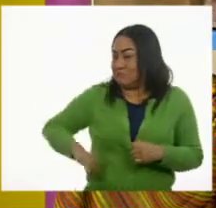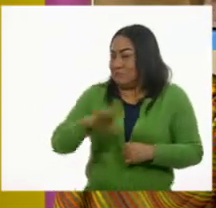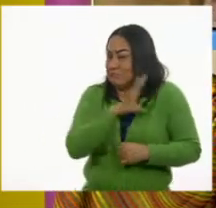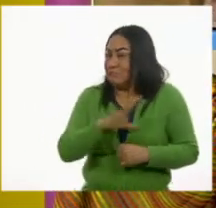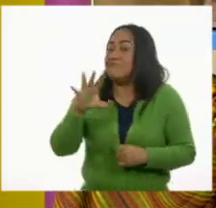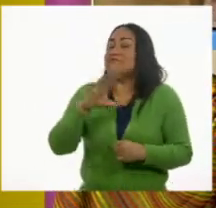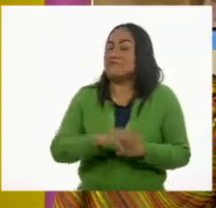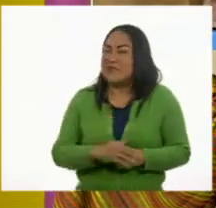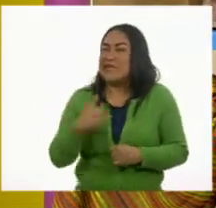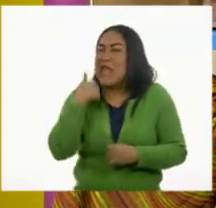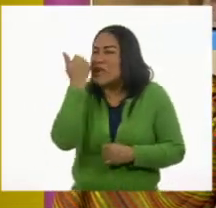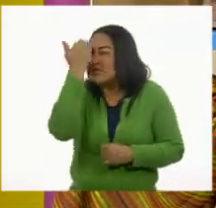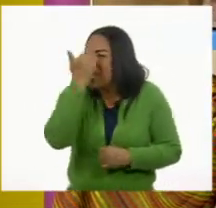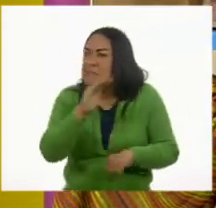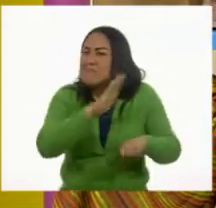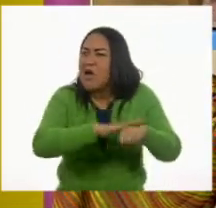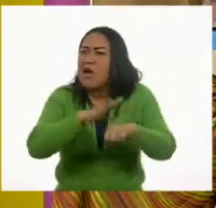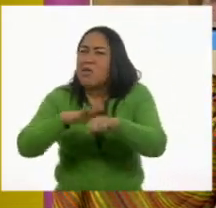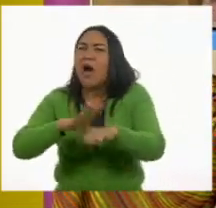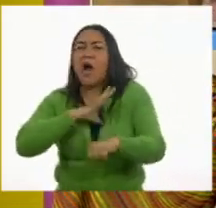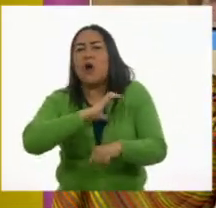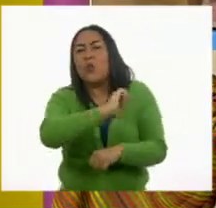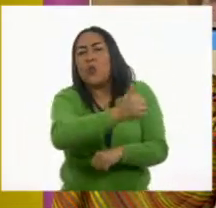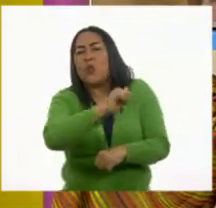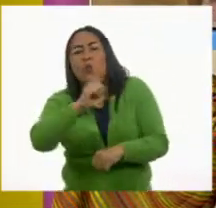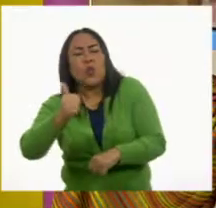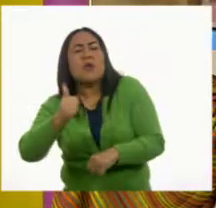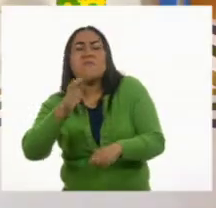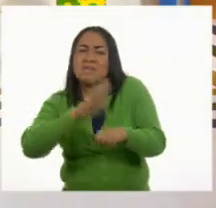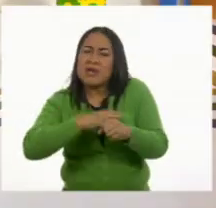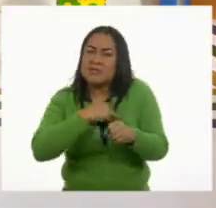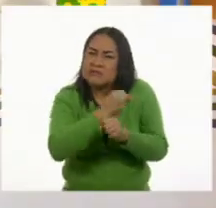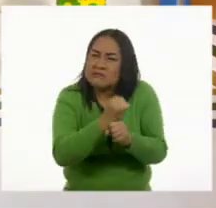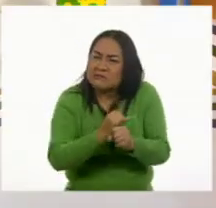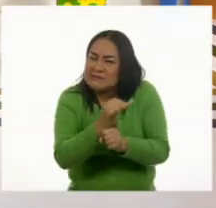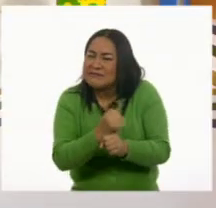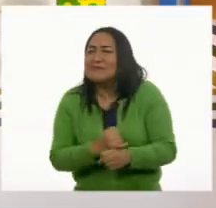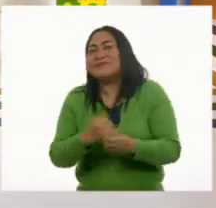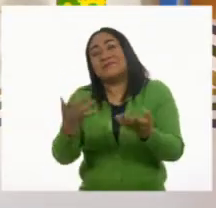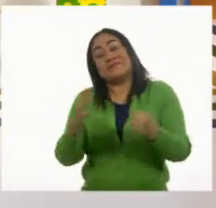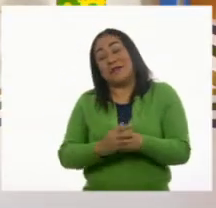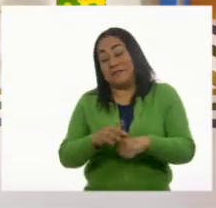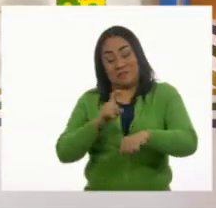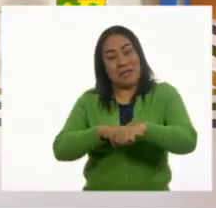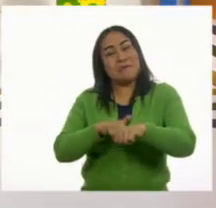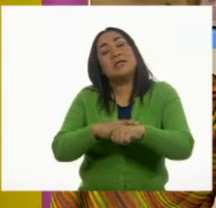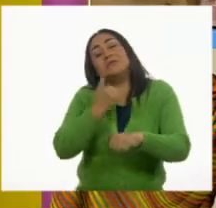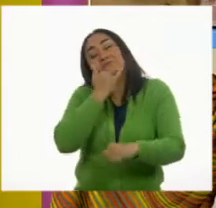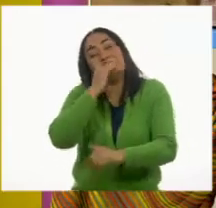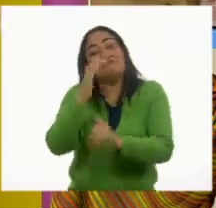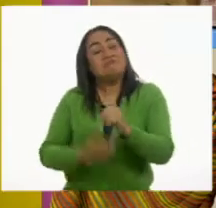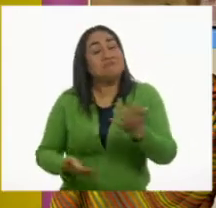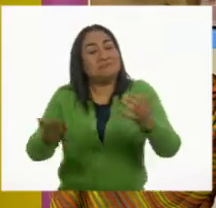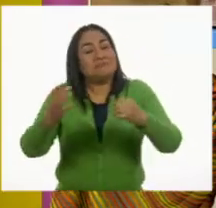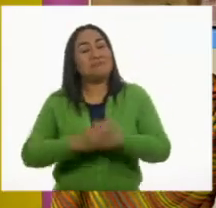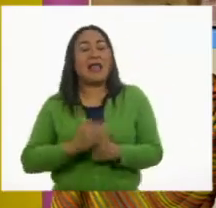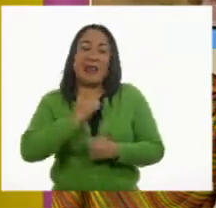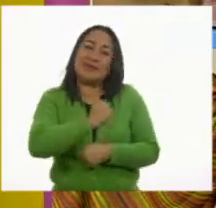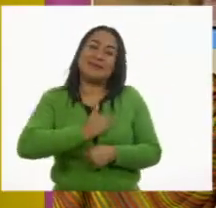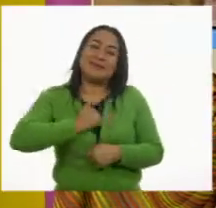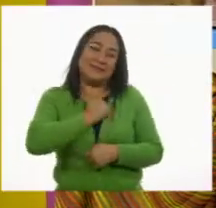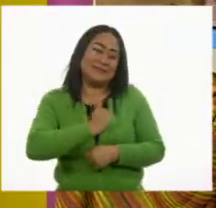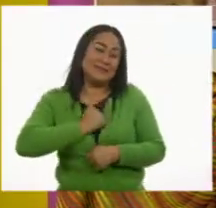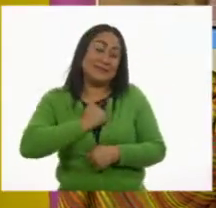curiosidad por ver qué más aparatos puedo encontrar por ahí buscándole. Bueno, maestro, pues el tiempo se nos terminó. Lástima,